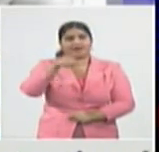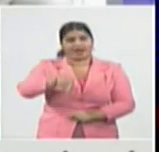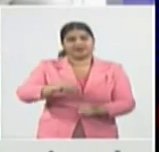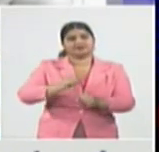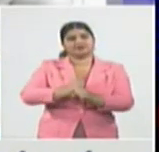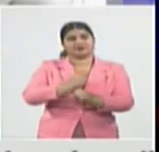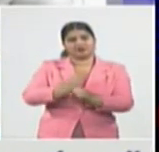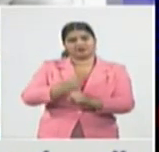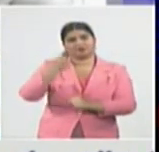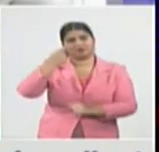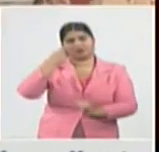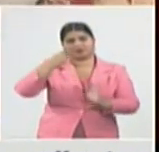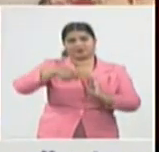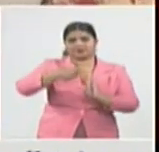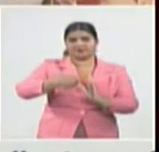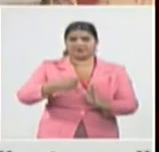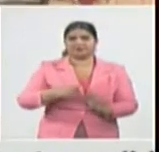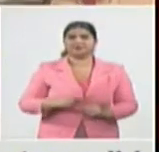responsabilidad